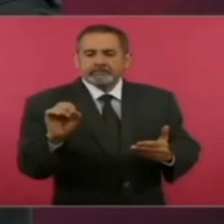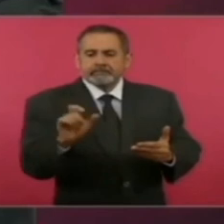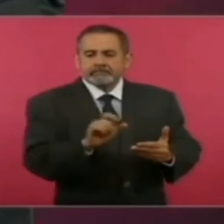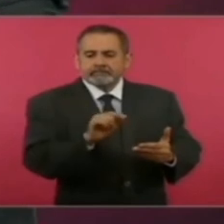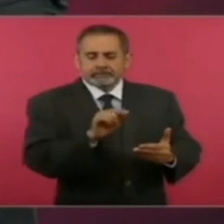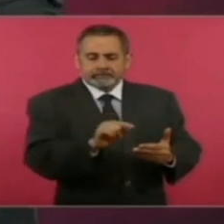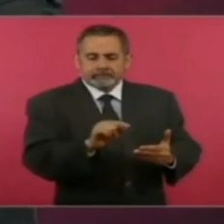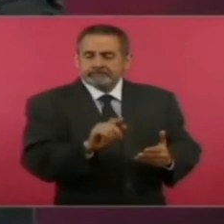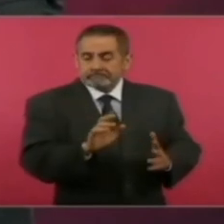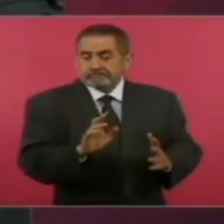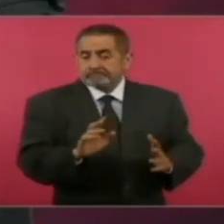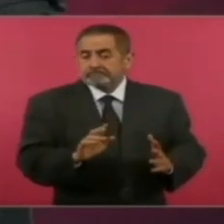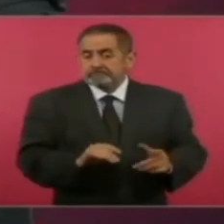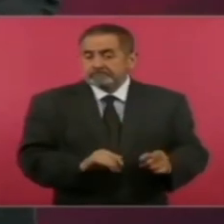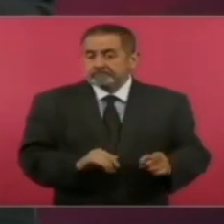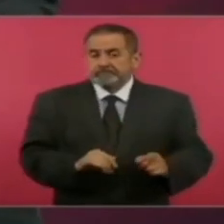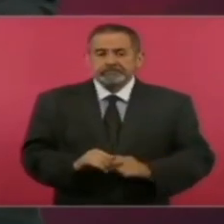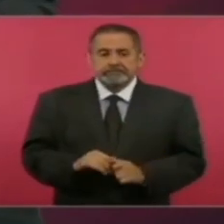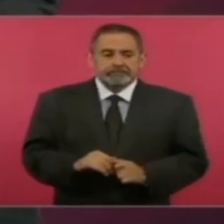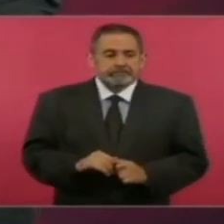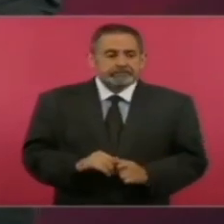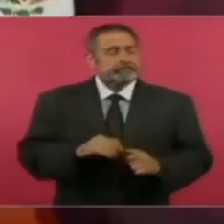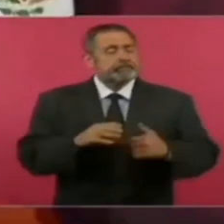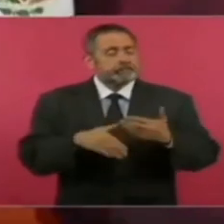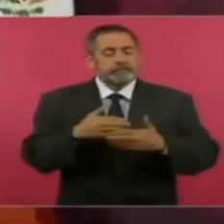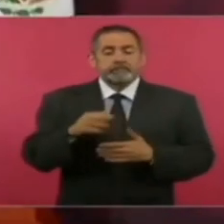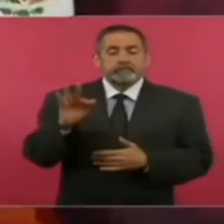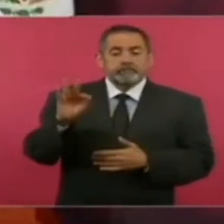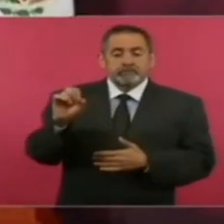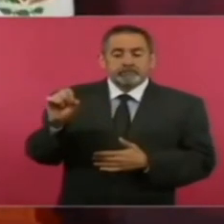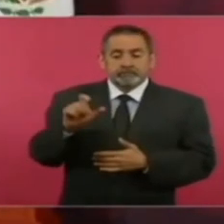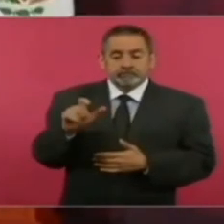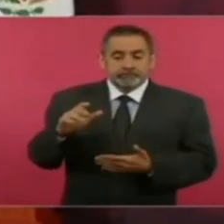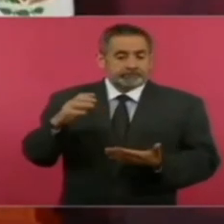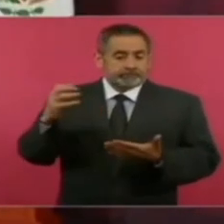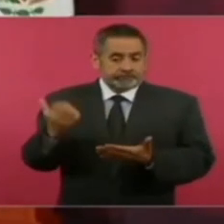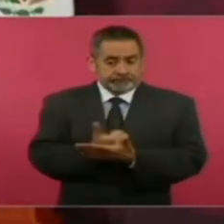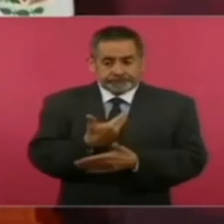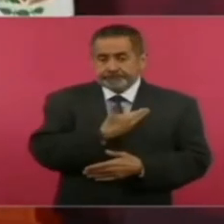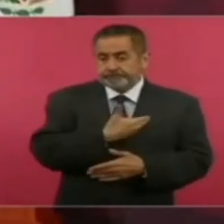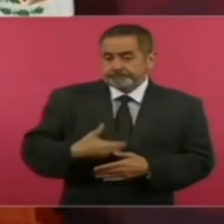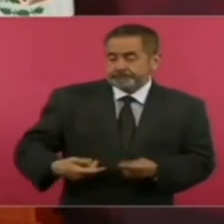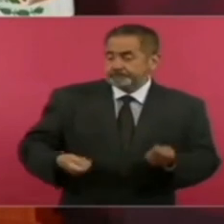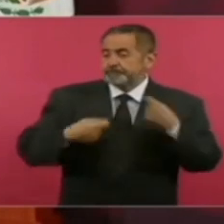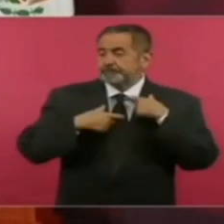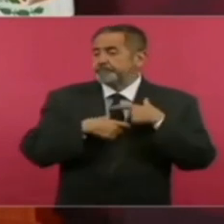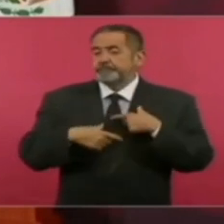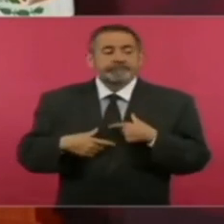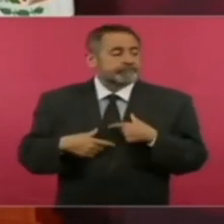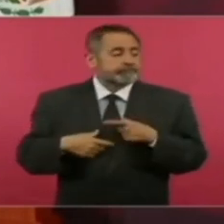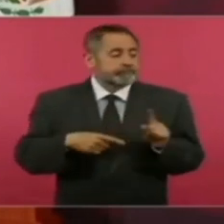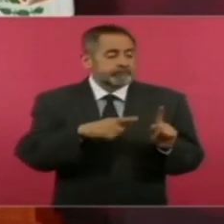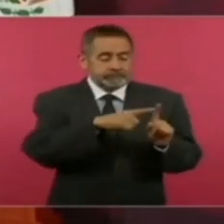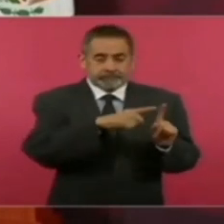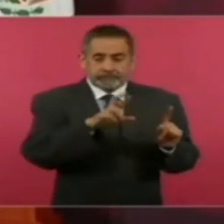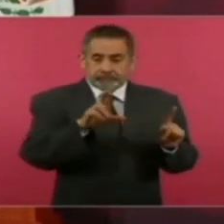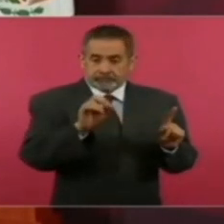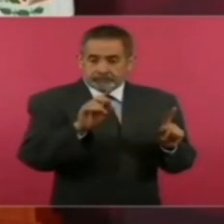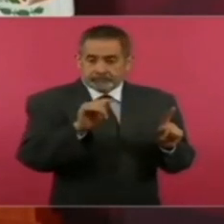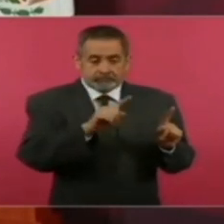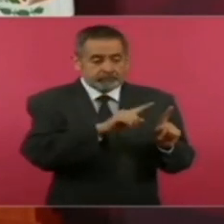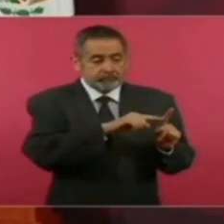y cuando llega Fox pone a un empleado de Roberto Hernández